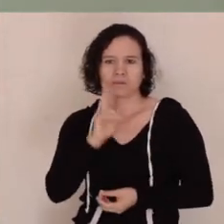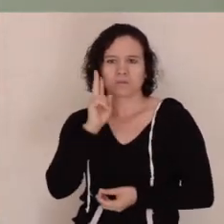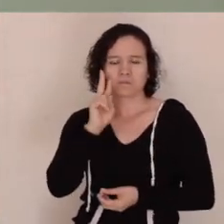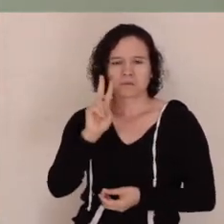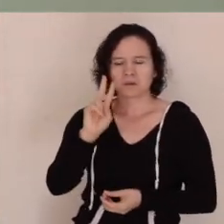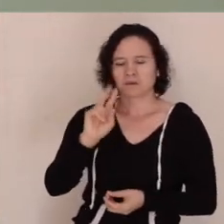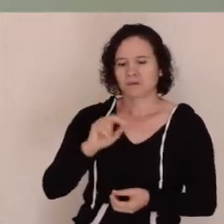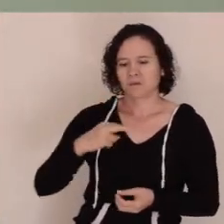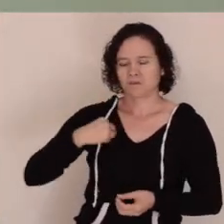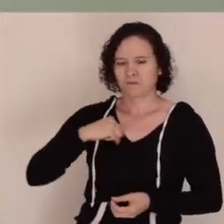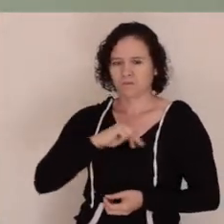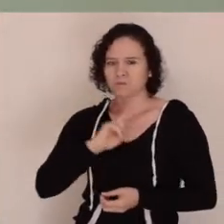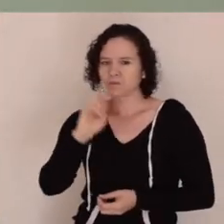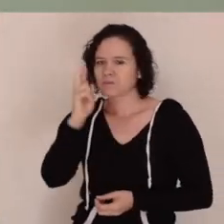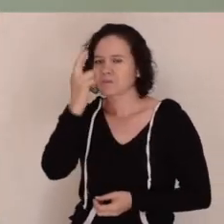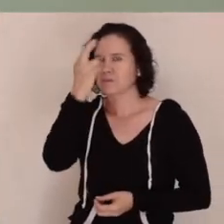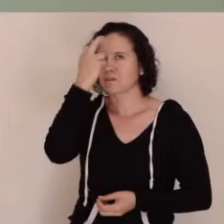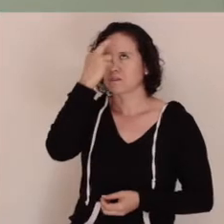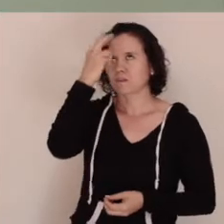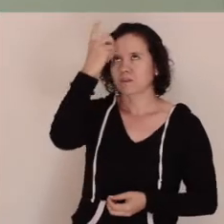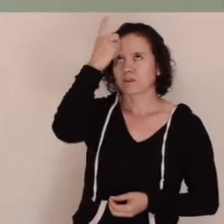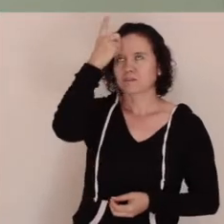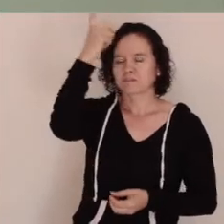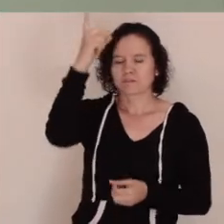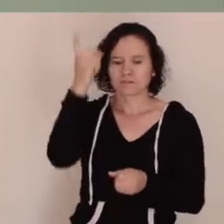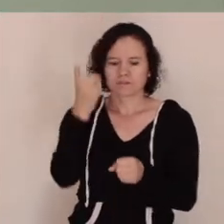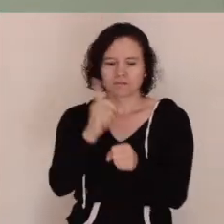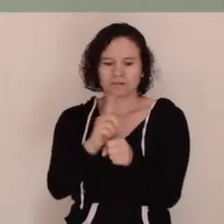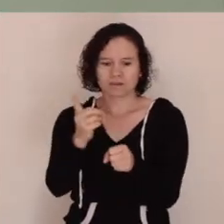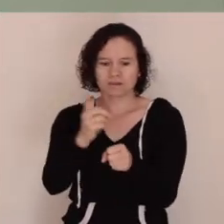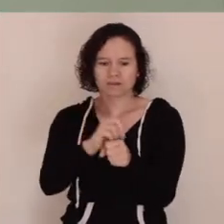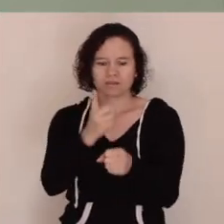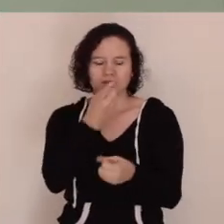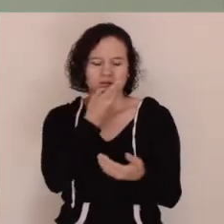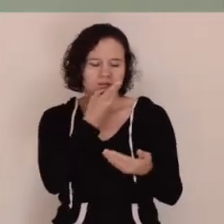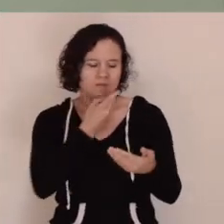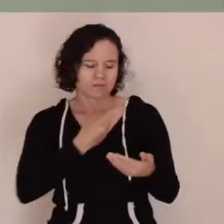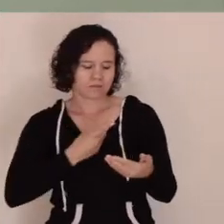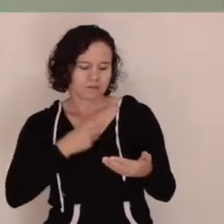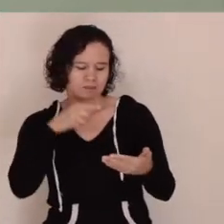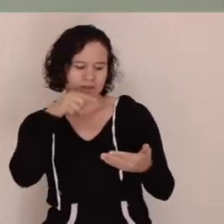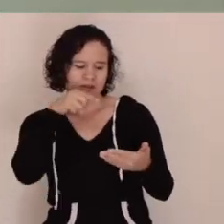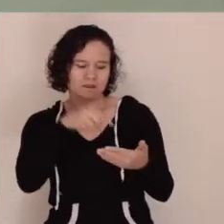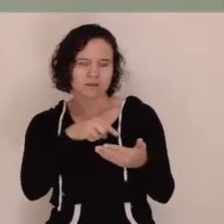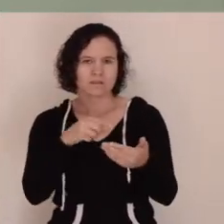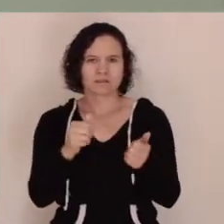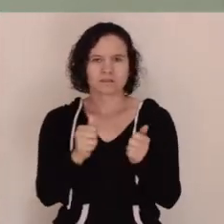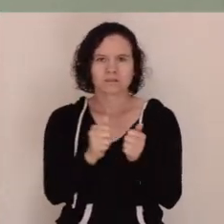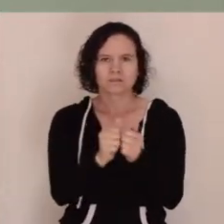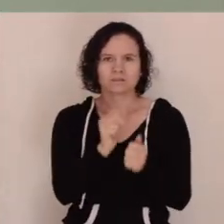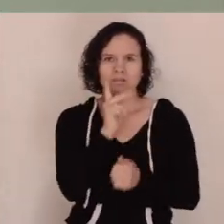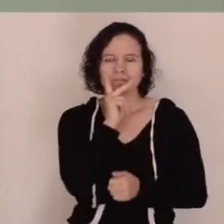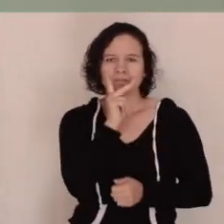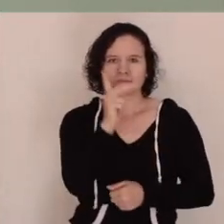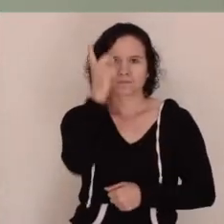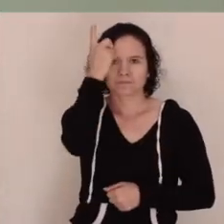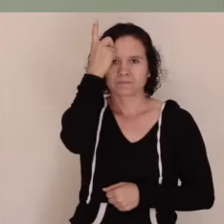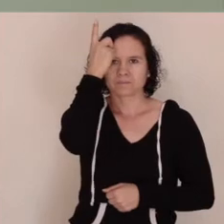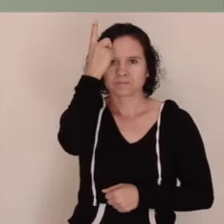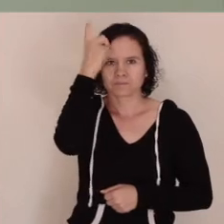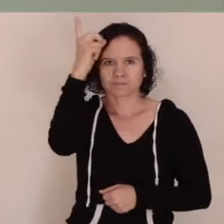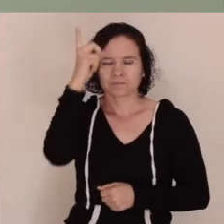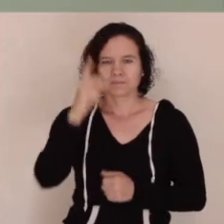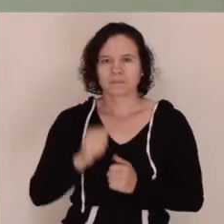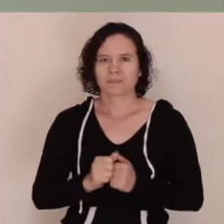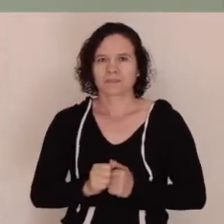recuerdo para cada uno de nosotros de cómo Dios diariamente nos puede decir algo más ahí a través de la Sagrada